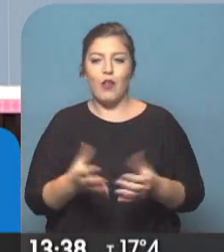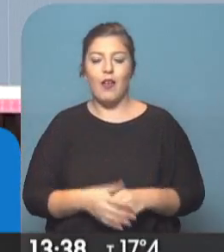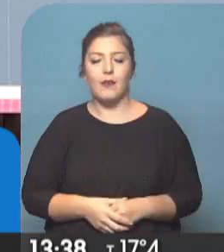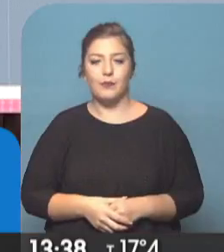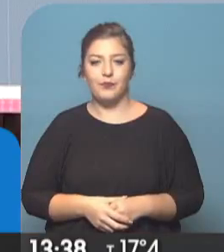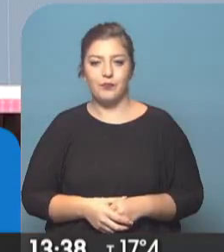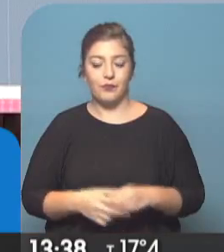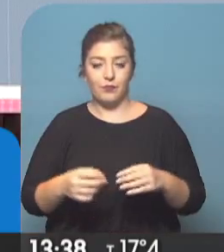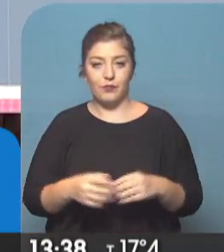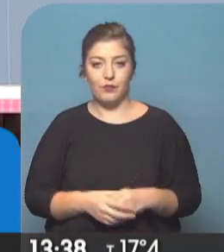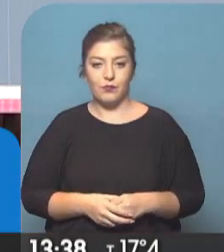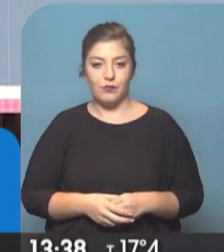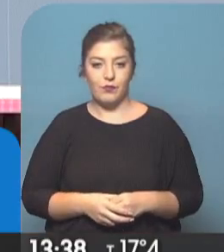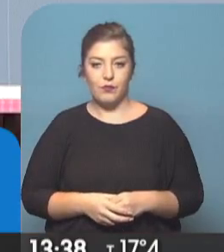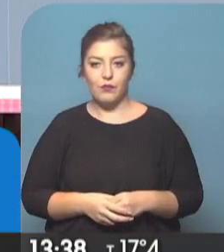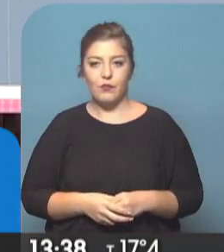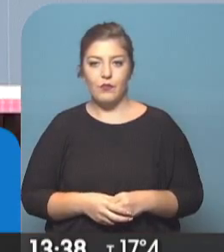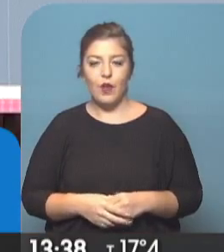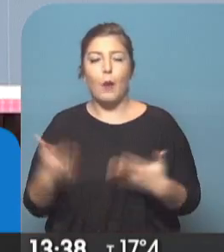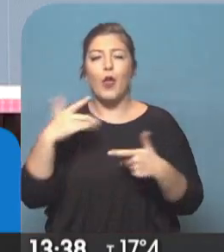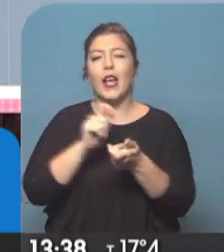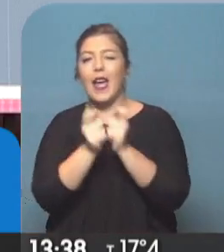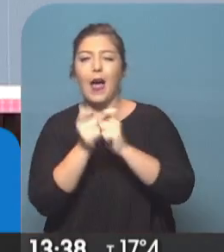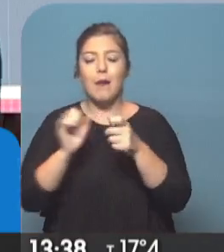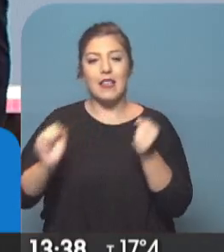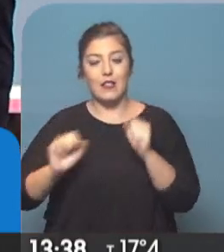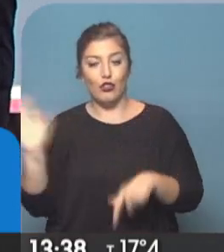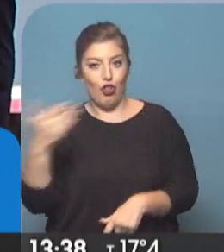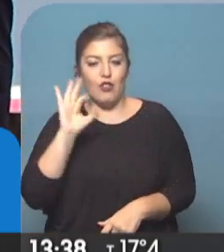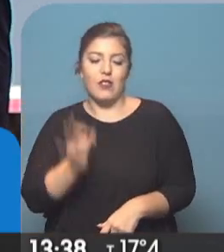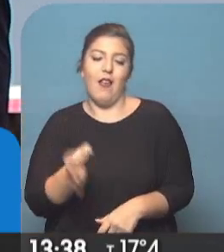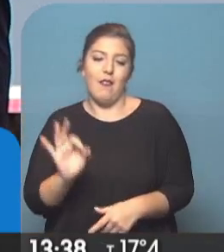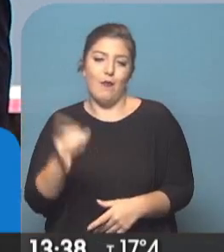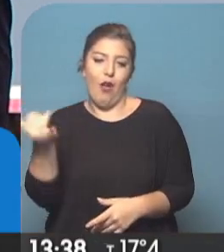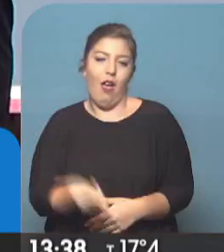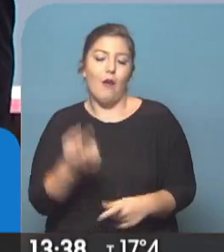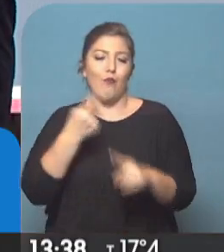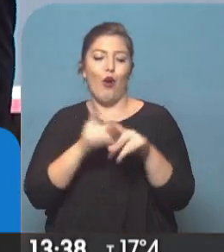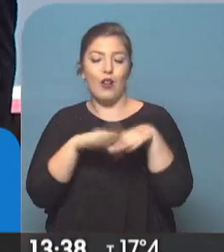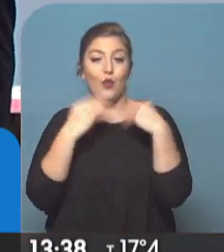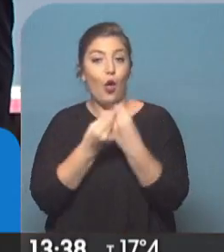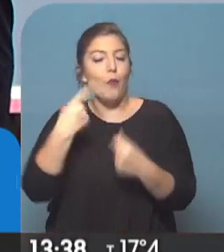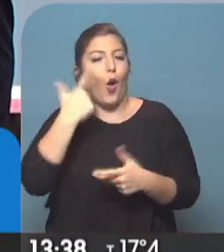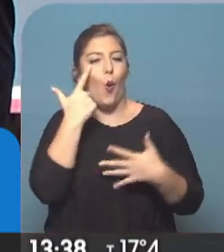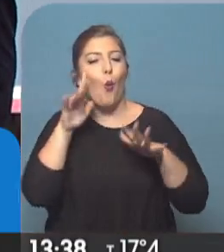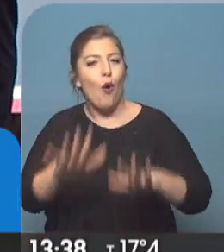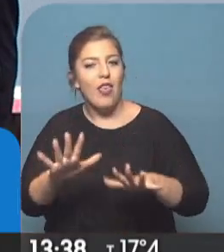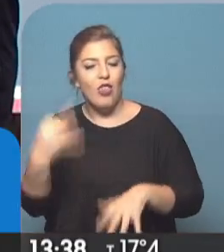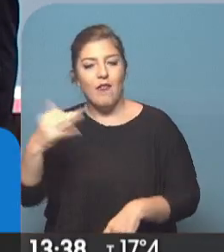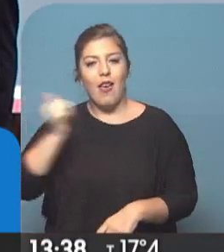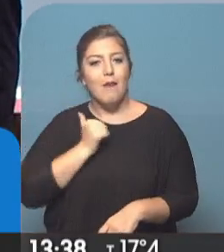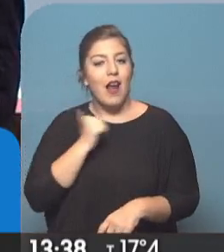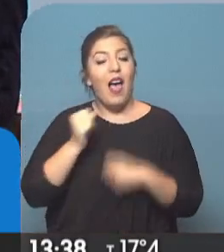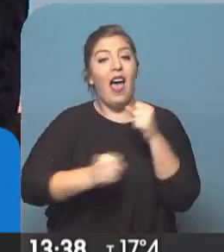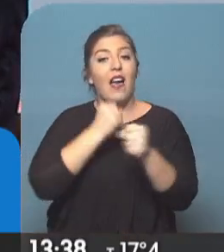forma de poder jugar con las ansiedades que todo el mundo sabemos acerca de los resultados, pero hay que ser cautos, hay que esperar al